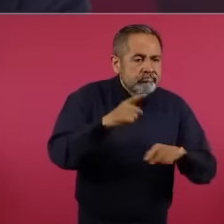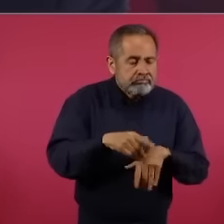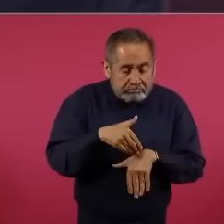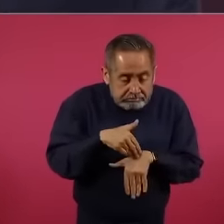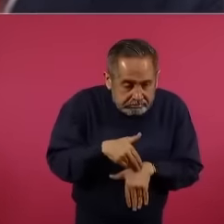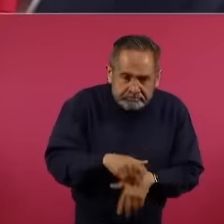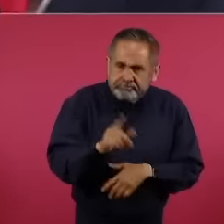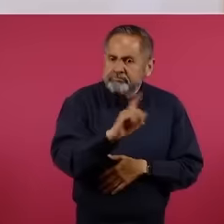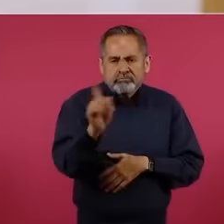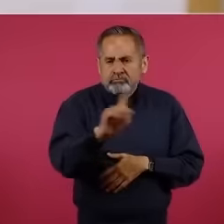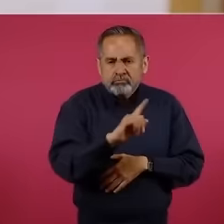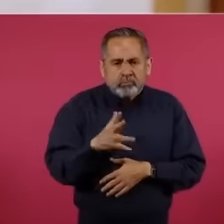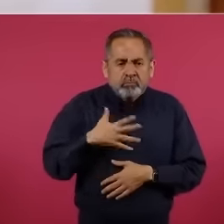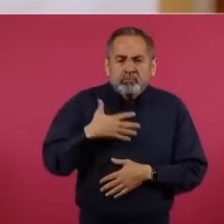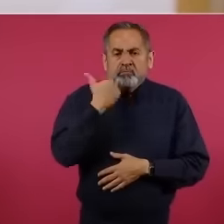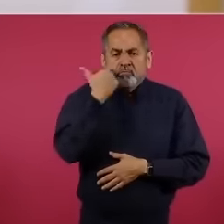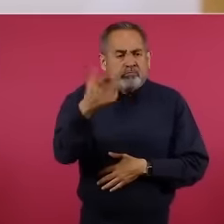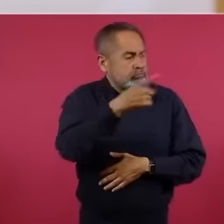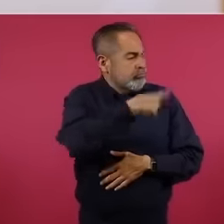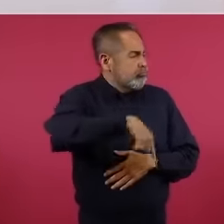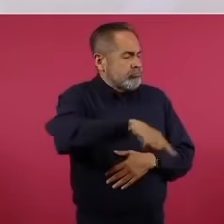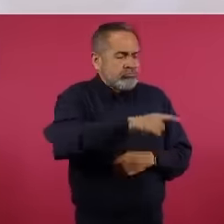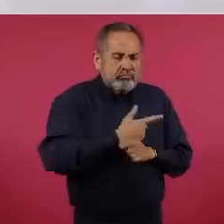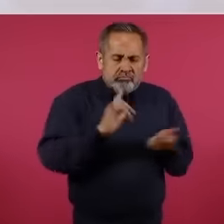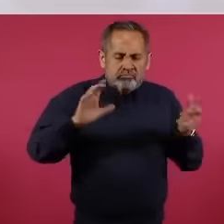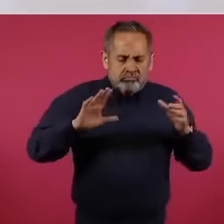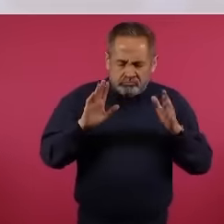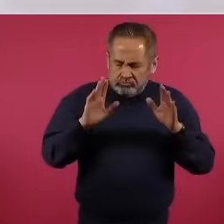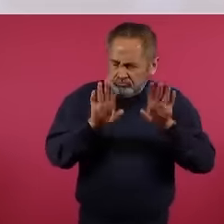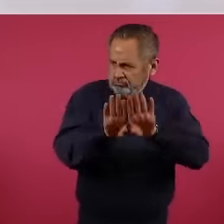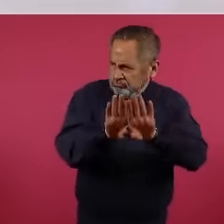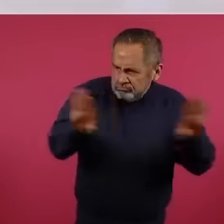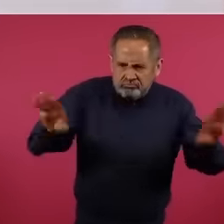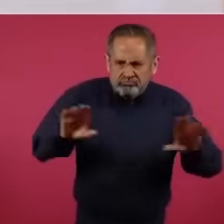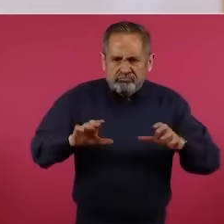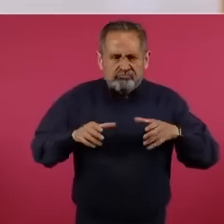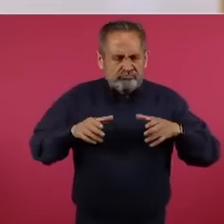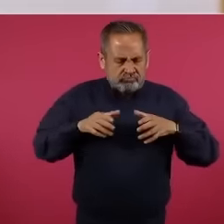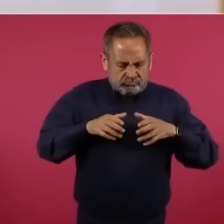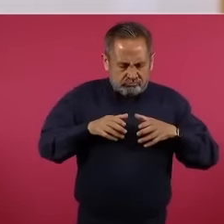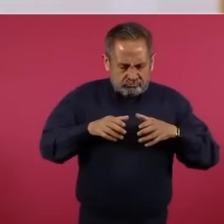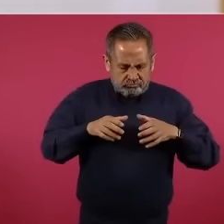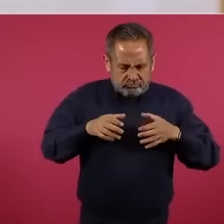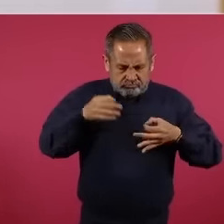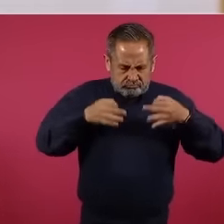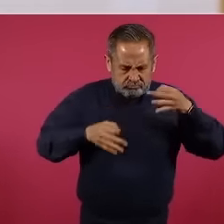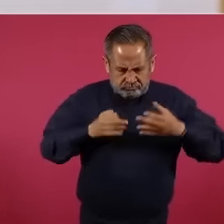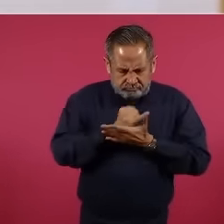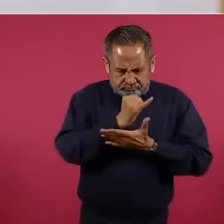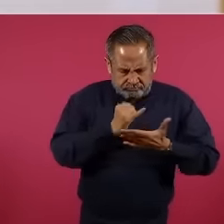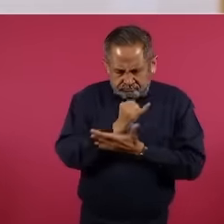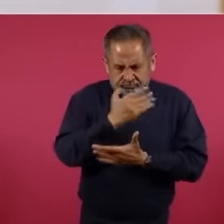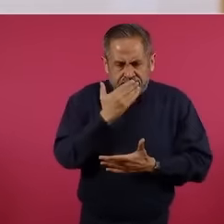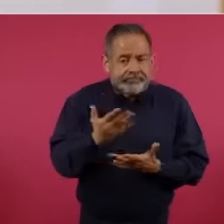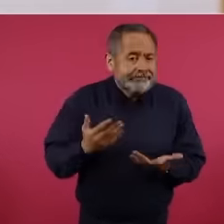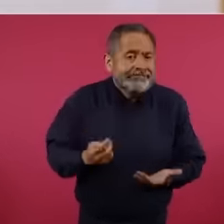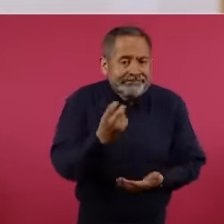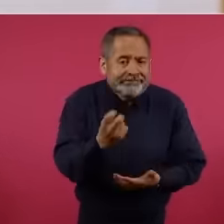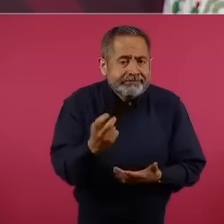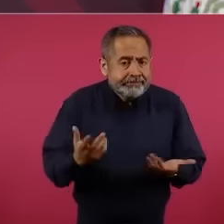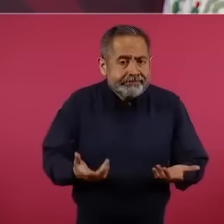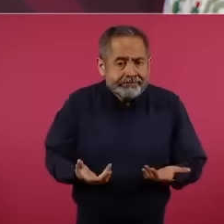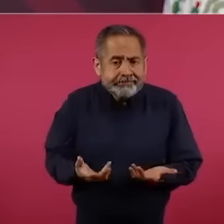los de la delincuencia organizada, porque